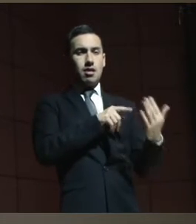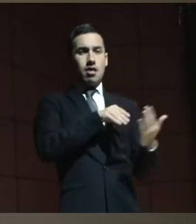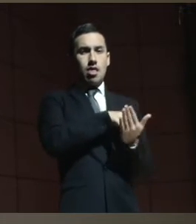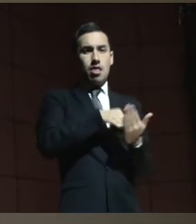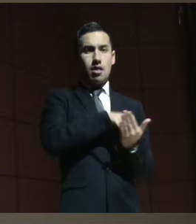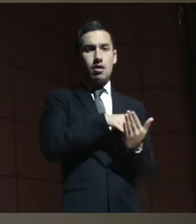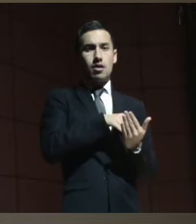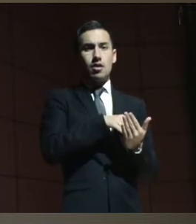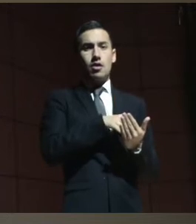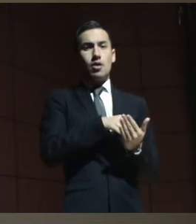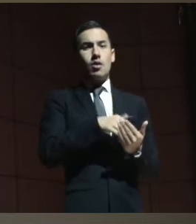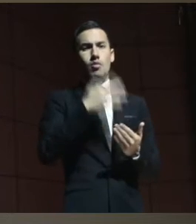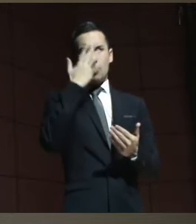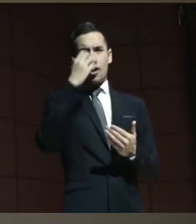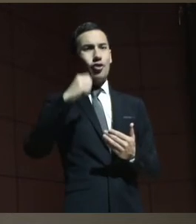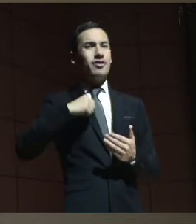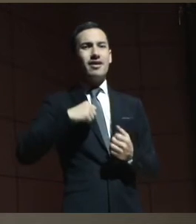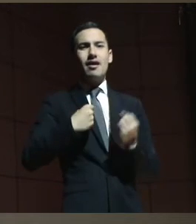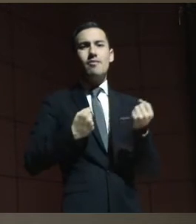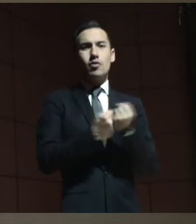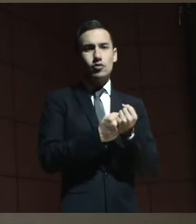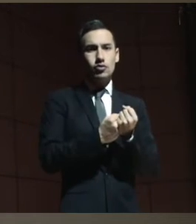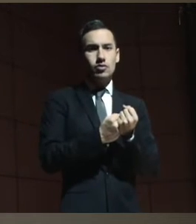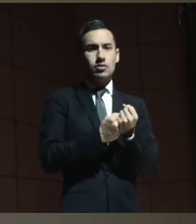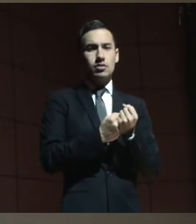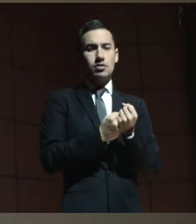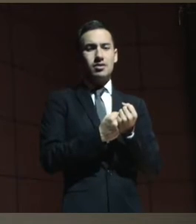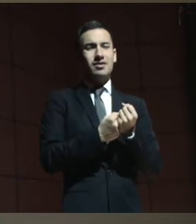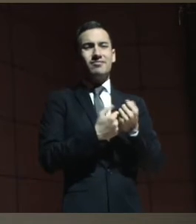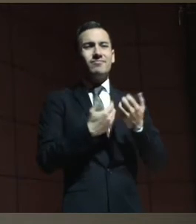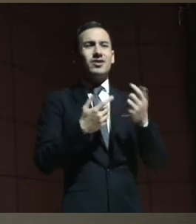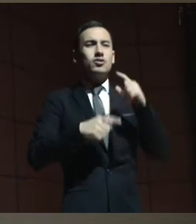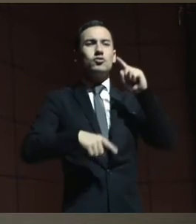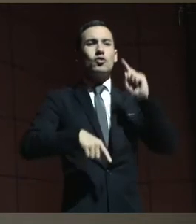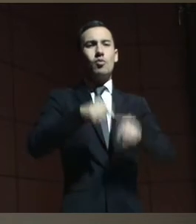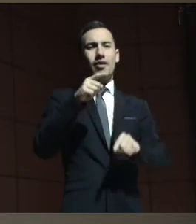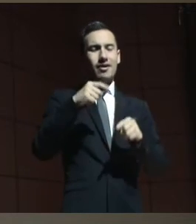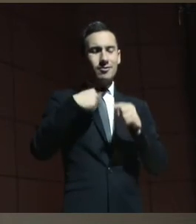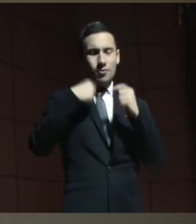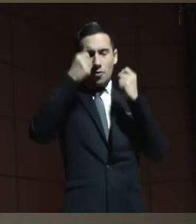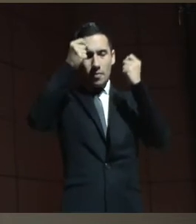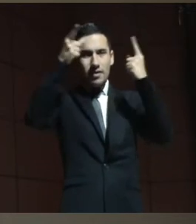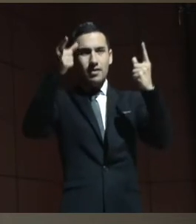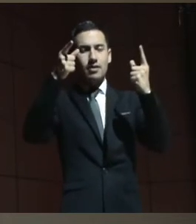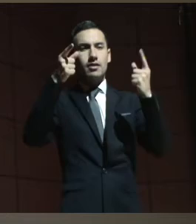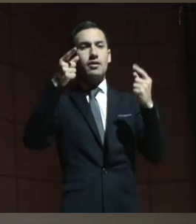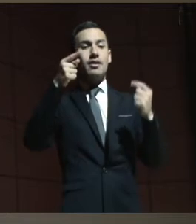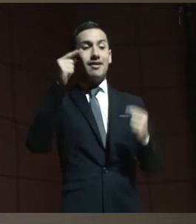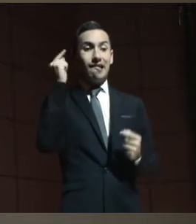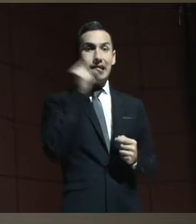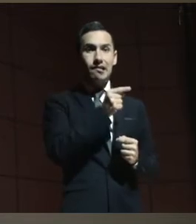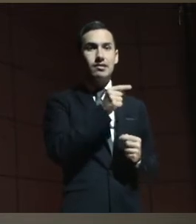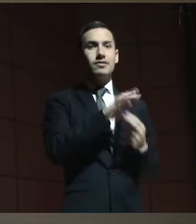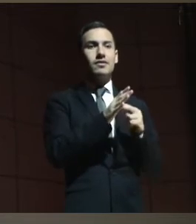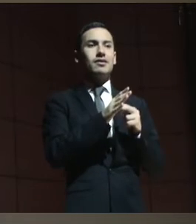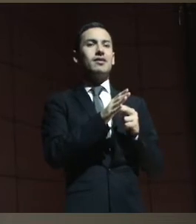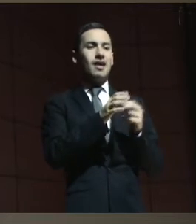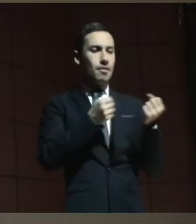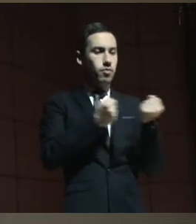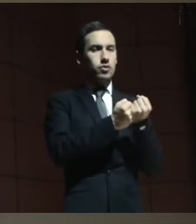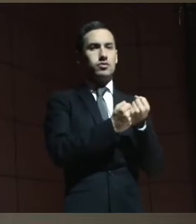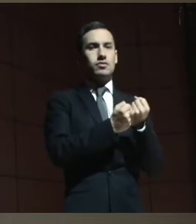tienen los apoyos, entonces no pueden llegar a comprender, porque eso es el apoyo.